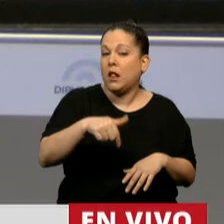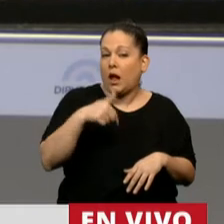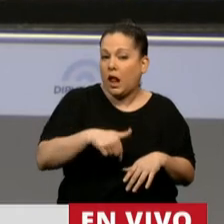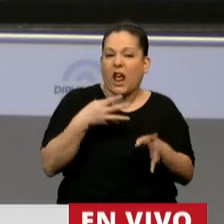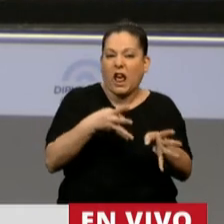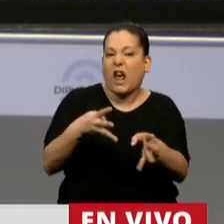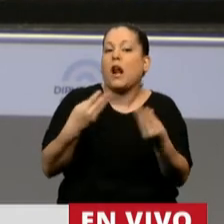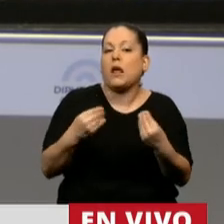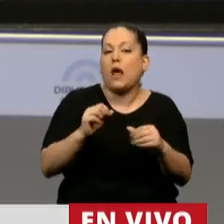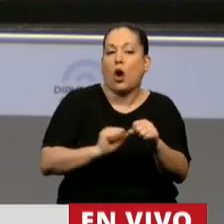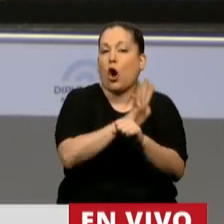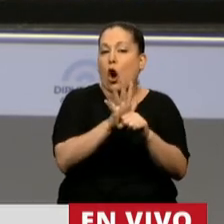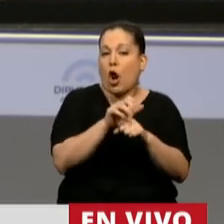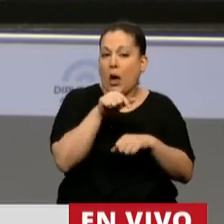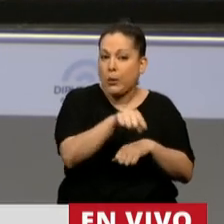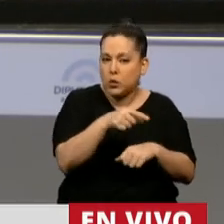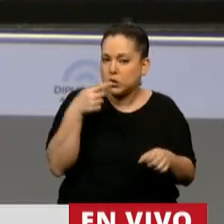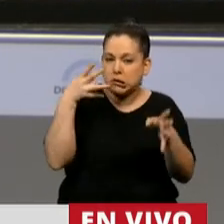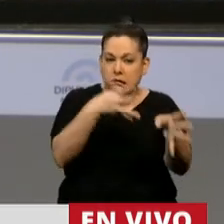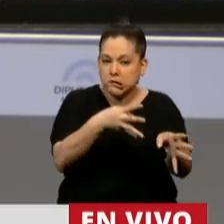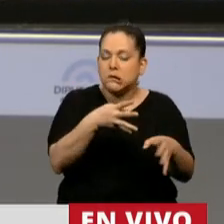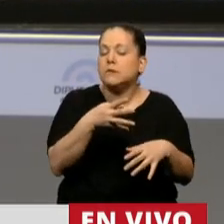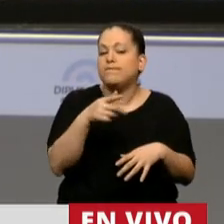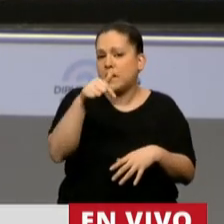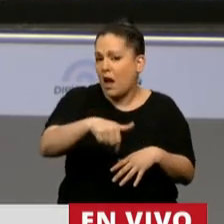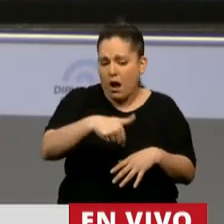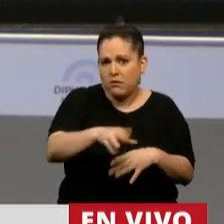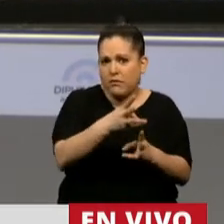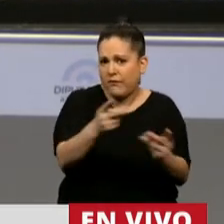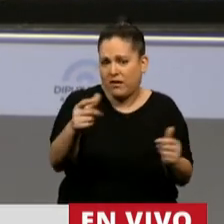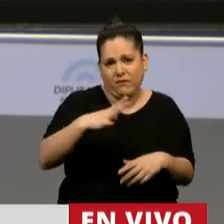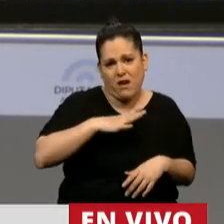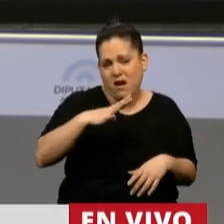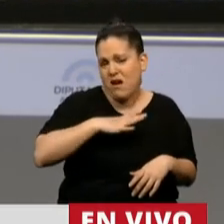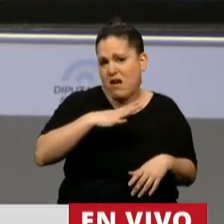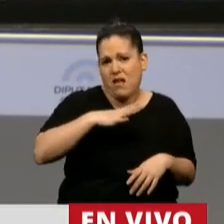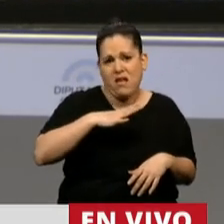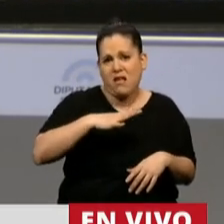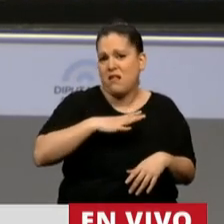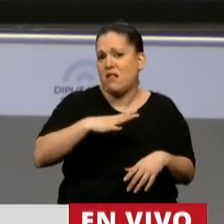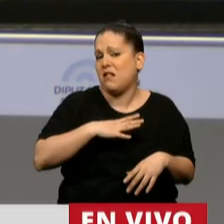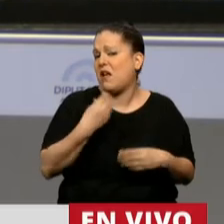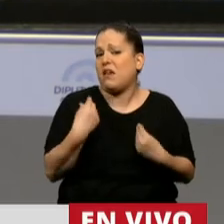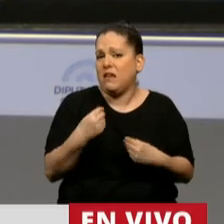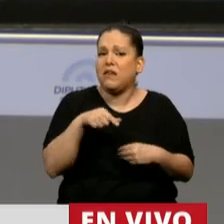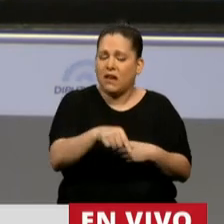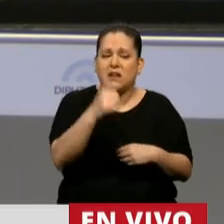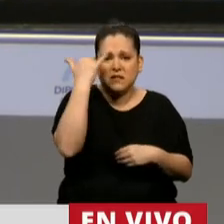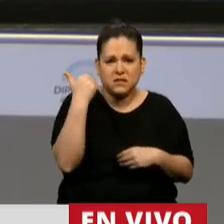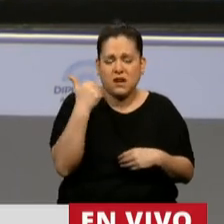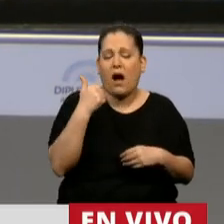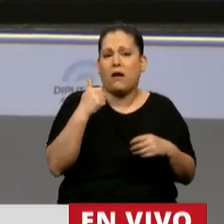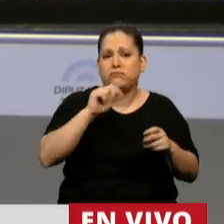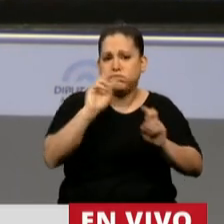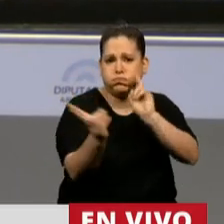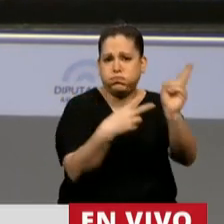damos contra la pandemia del coronavirus, que aún no finalizó y lleva cobradas más